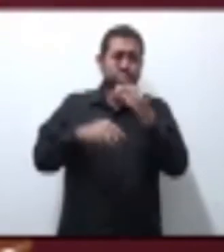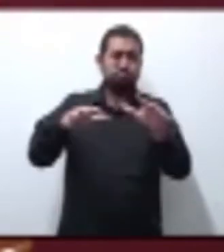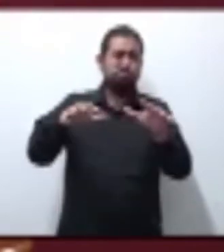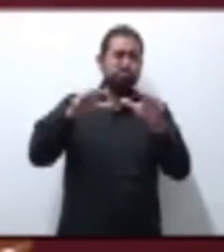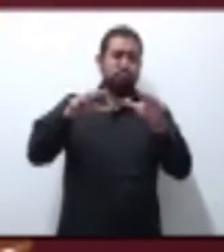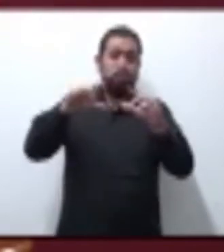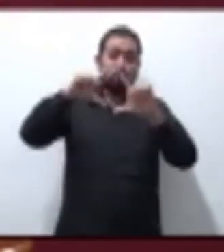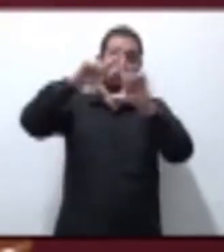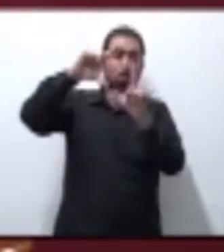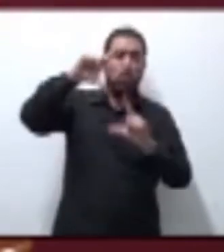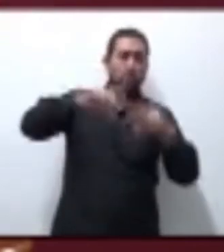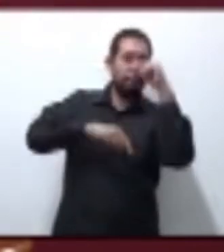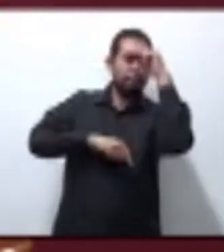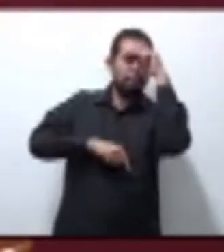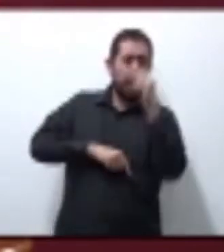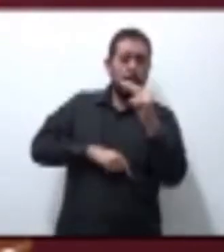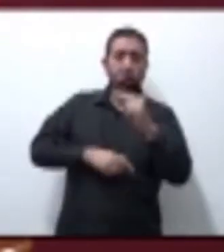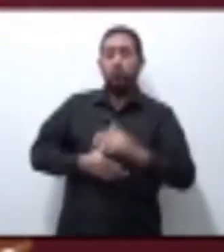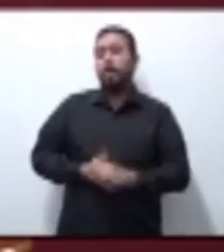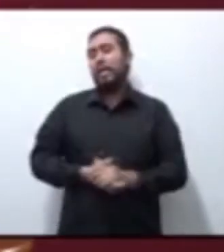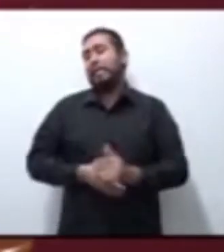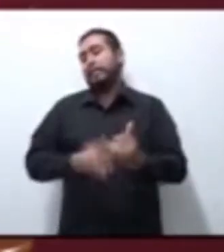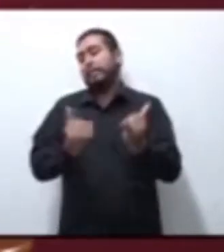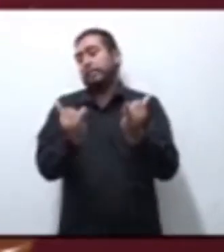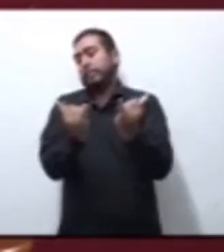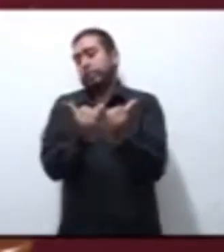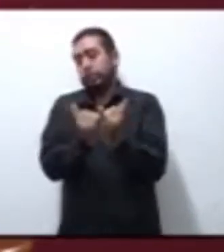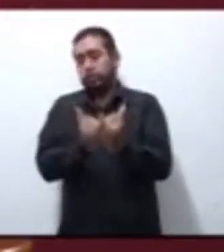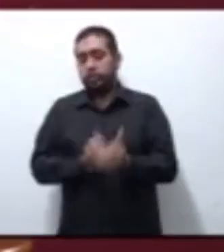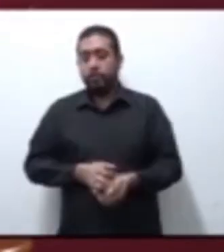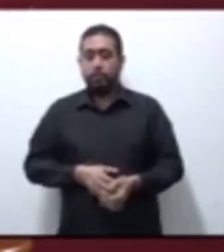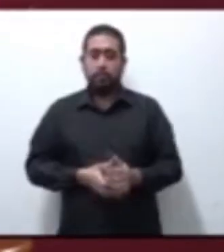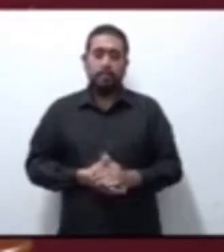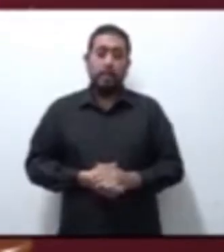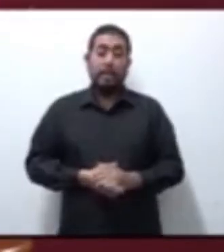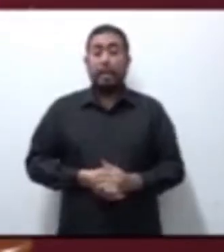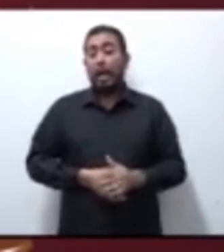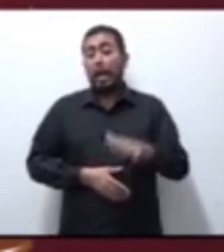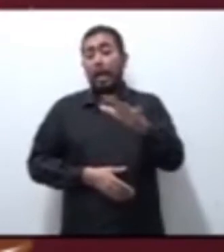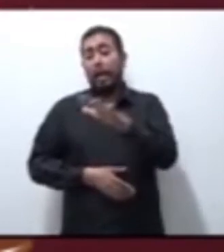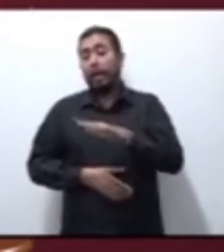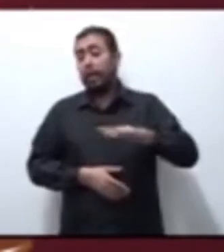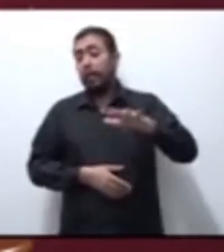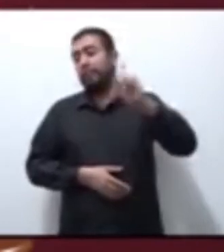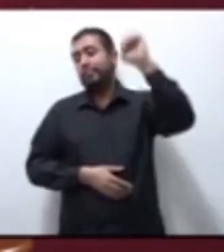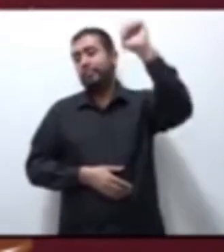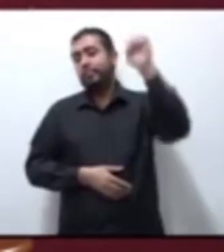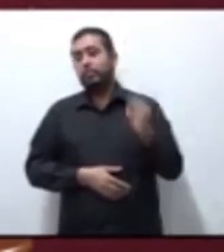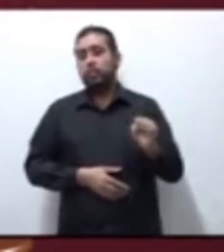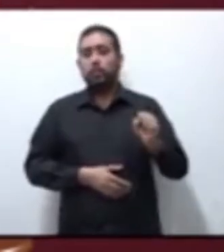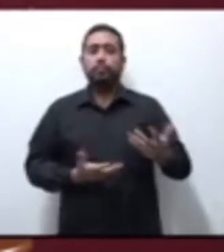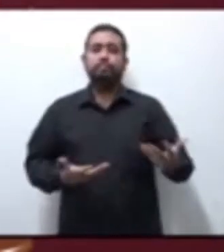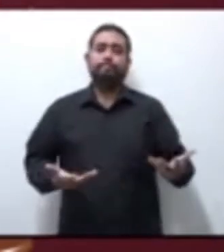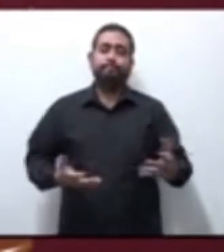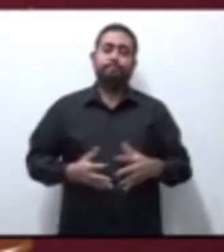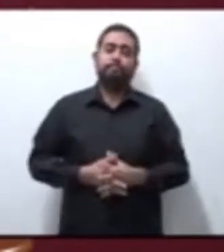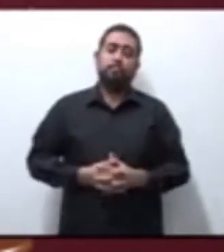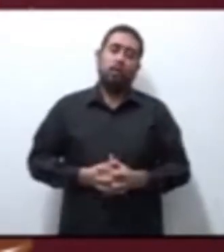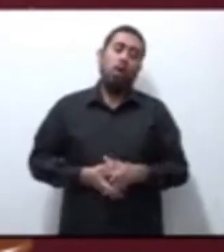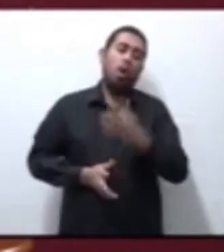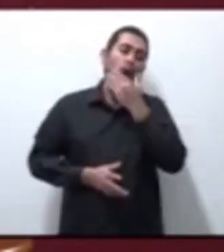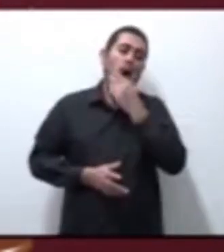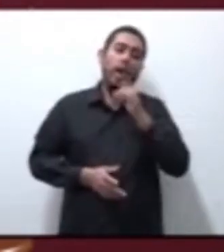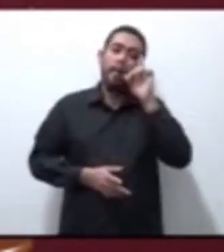todo el país, pero sobre todo a nuestro pueblo querido de Sinaloa. Señoras y